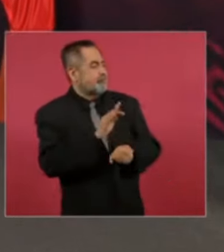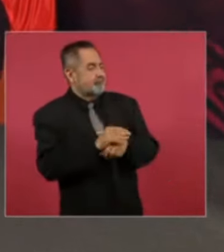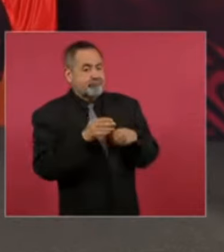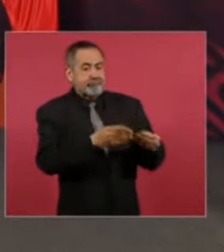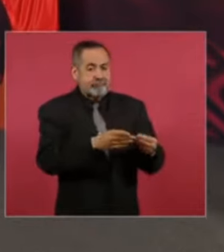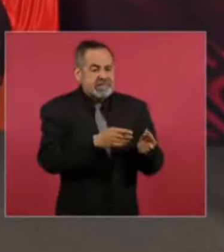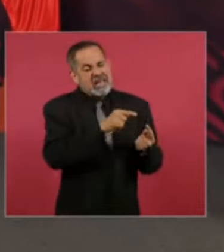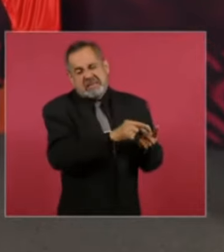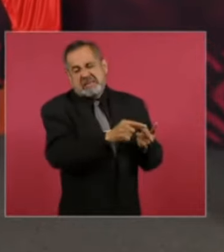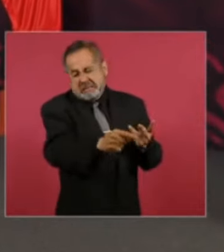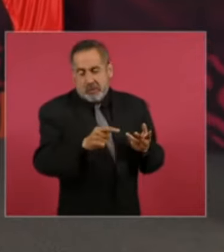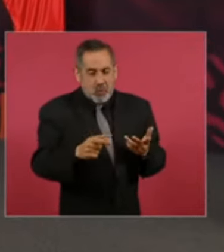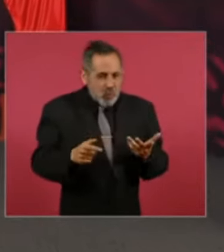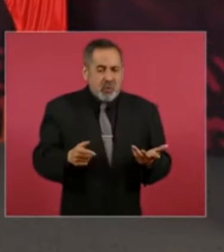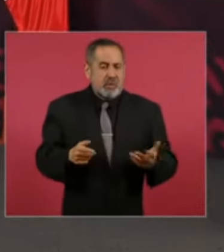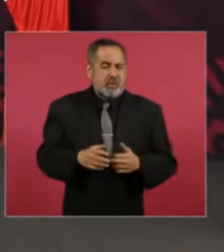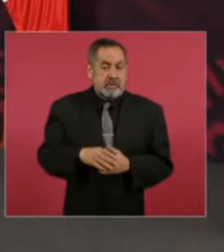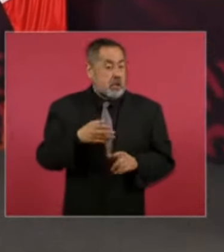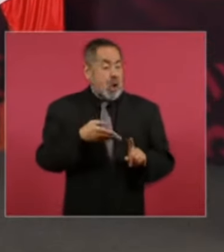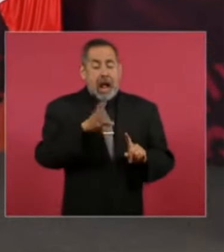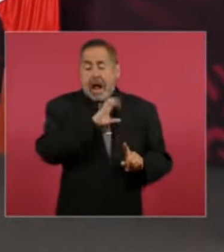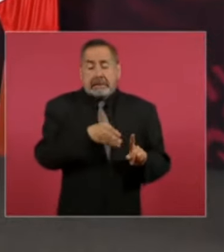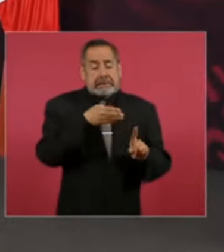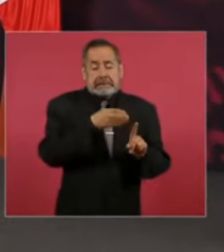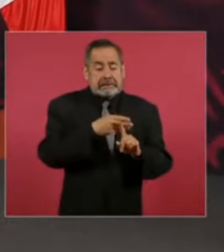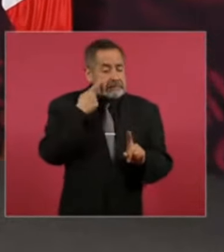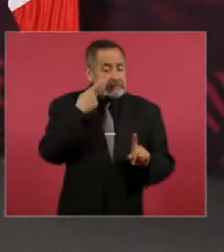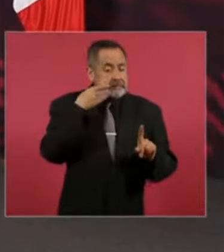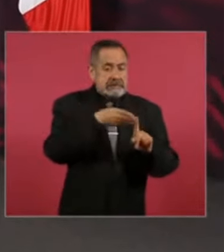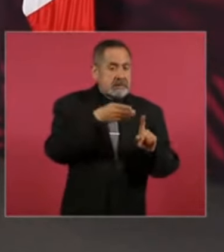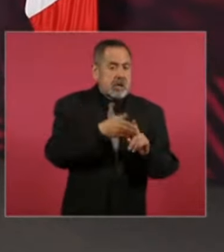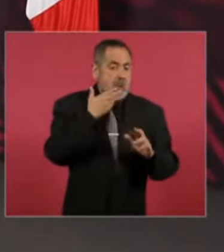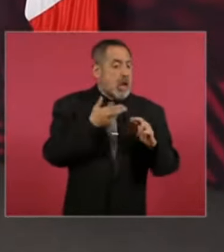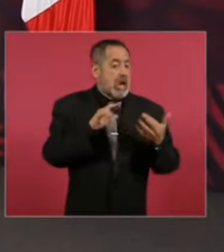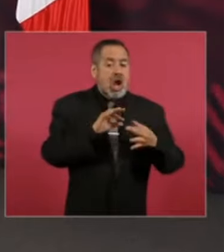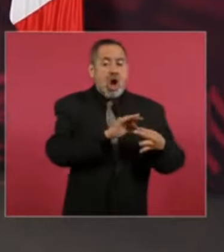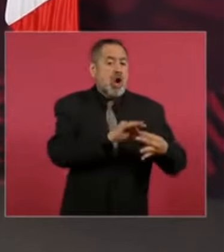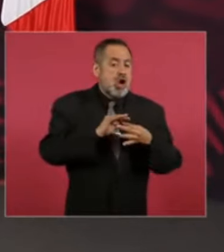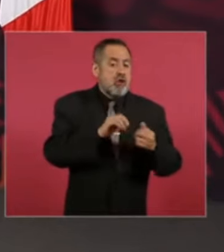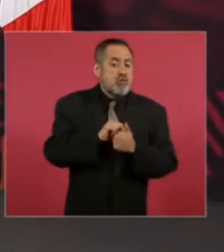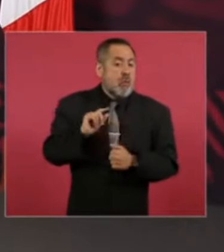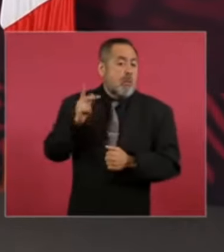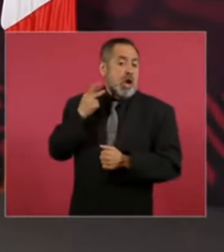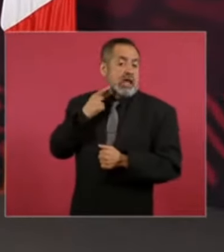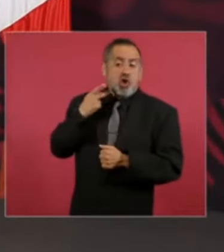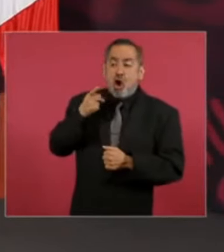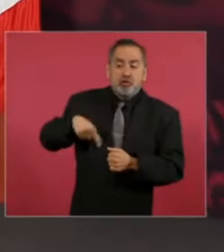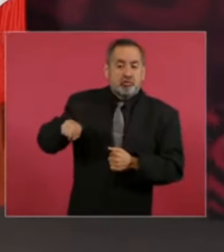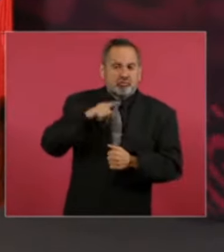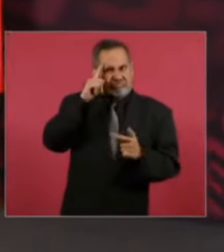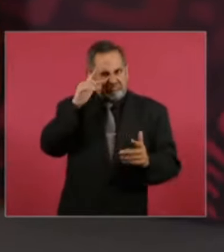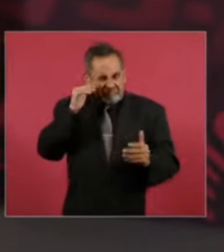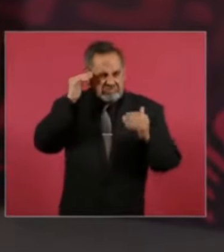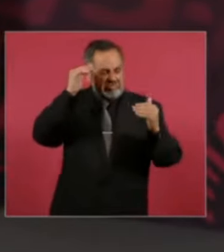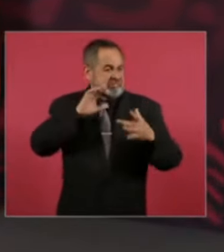y a otras. Pero esta tenía muy buenas relaciones con políticos del más alto nivel.